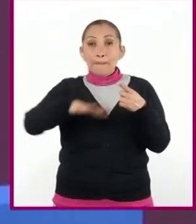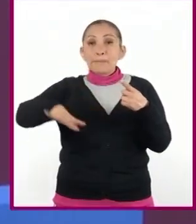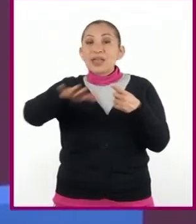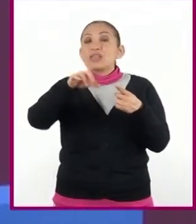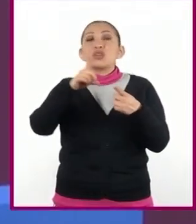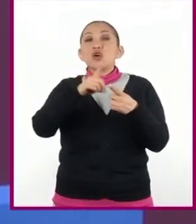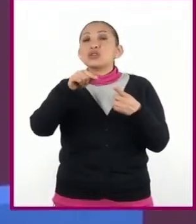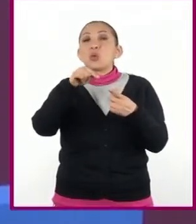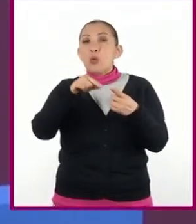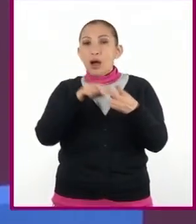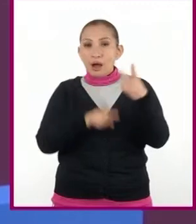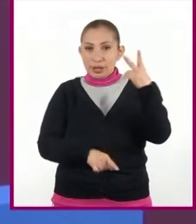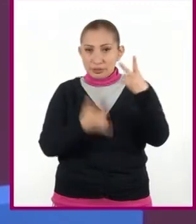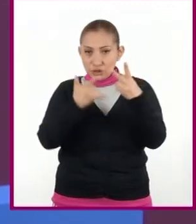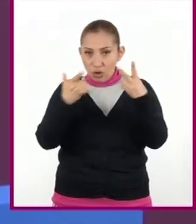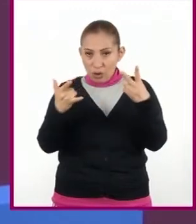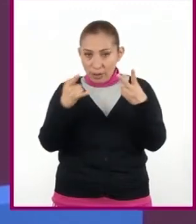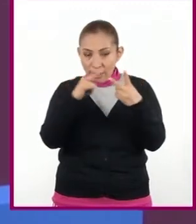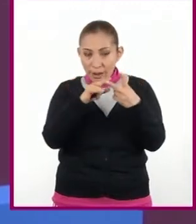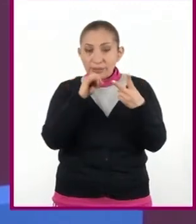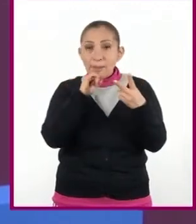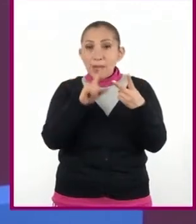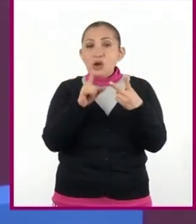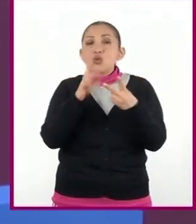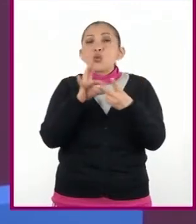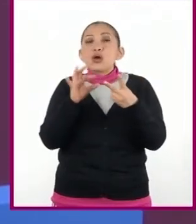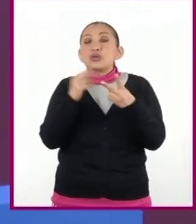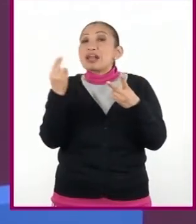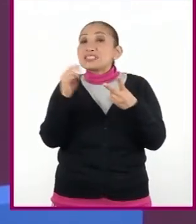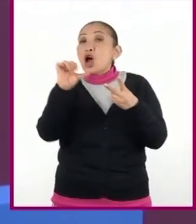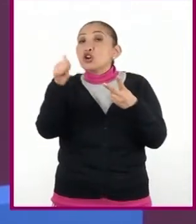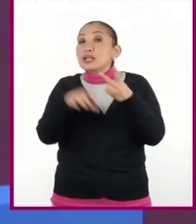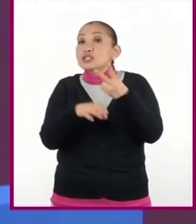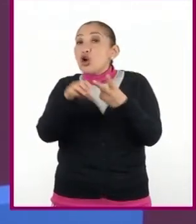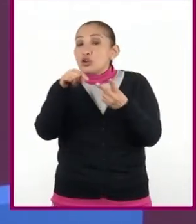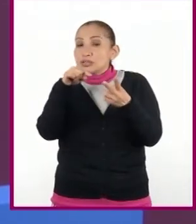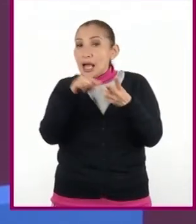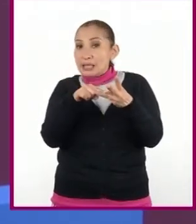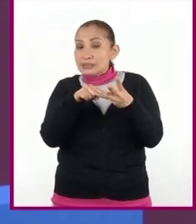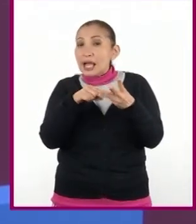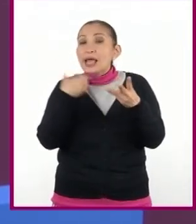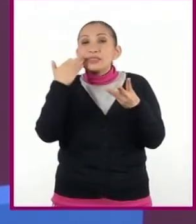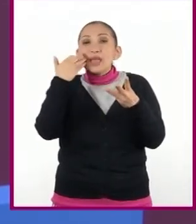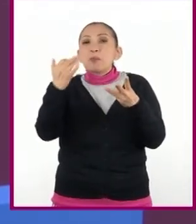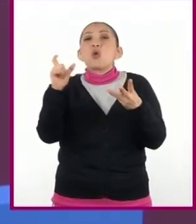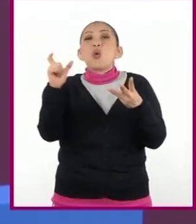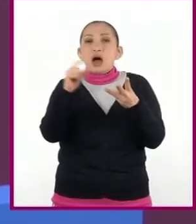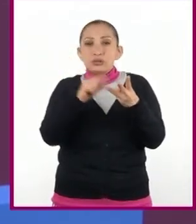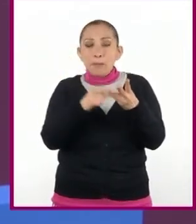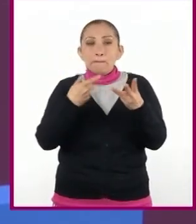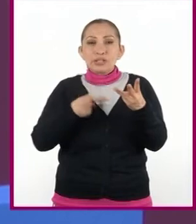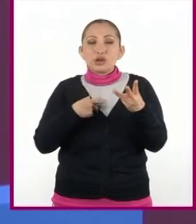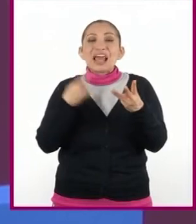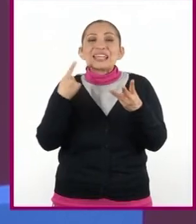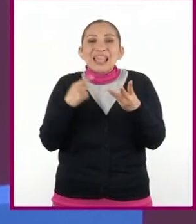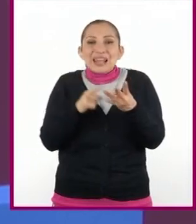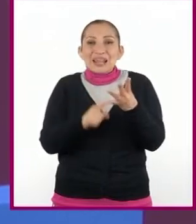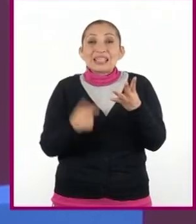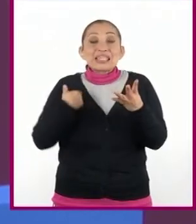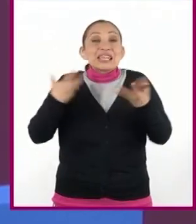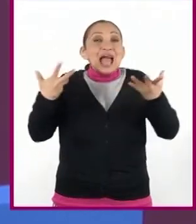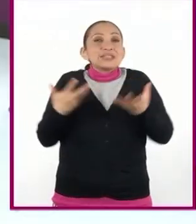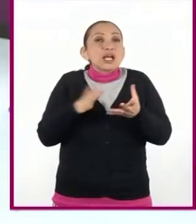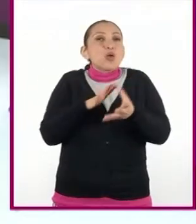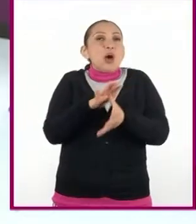espacio de nuestro cuento. Además, un cuento requiere otros elementos, como la época, los personajes y las acciones.